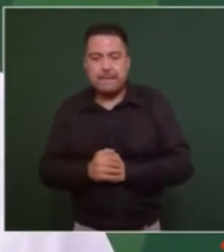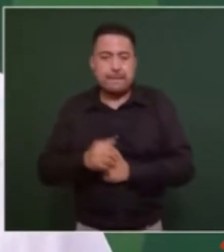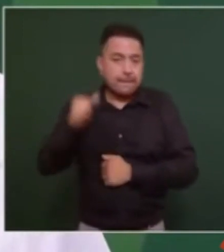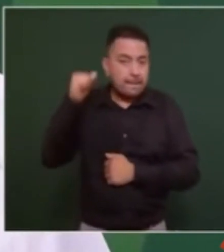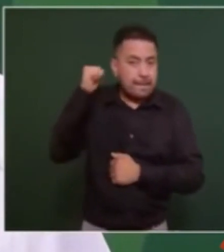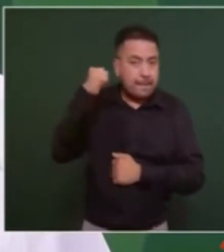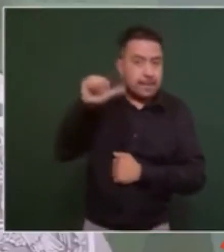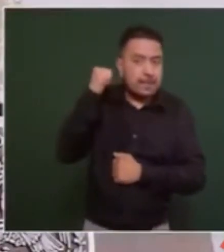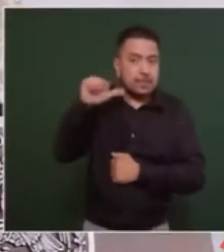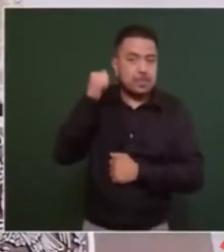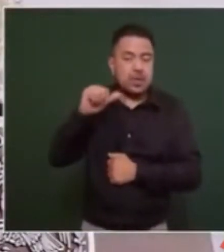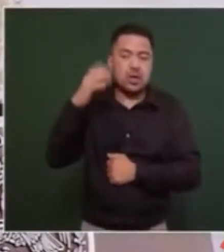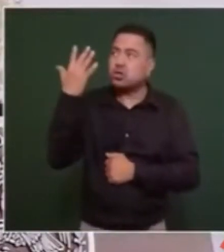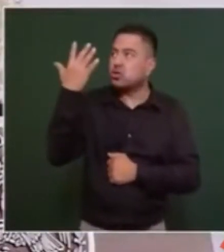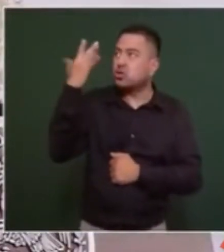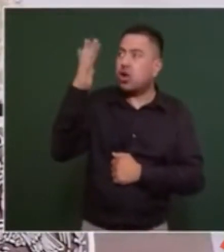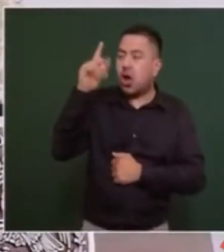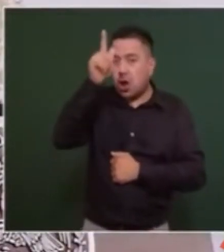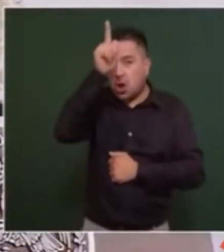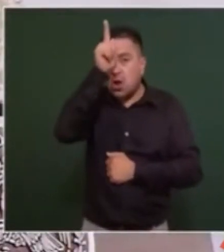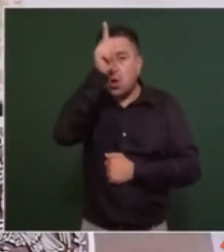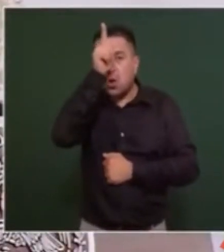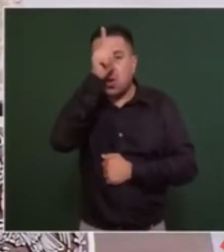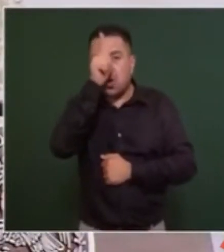Acapulco Sol y Luna,